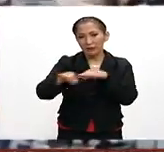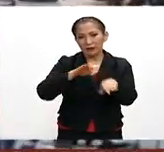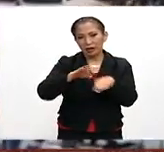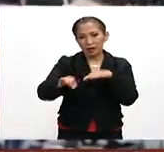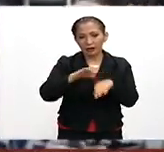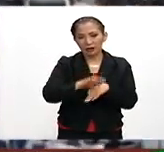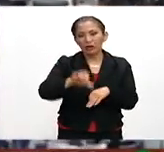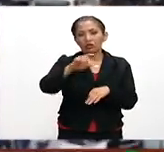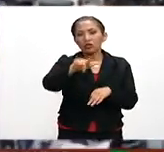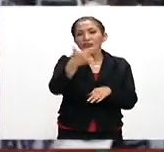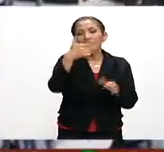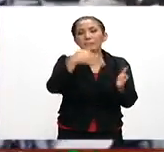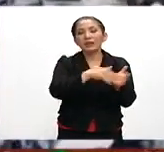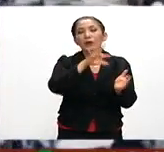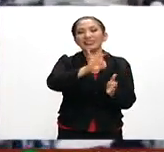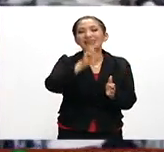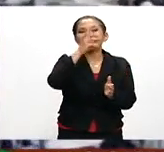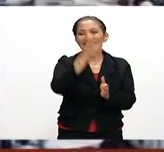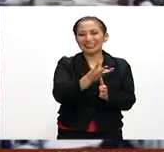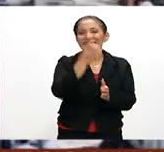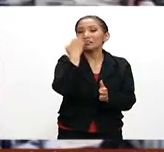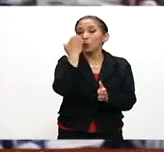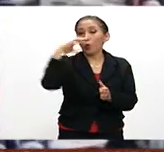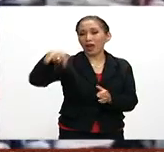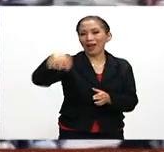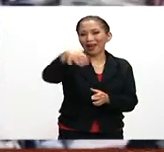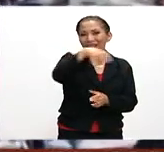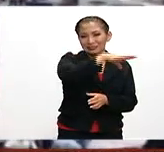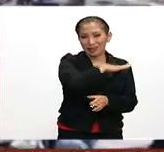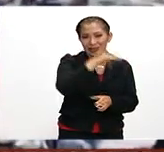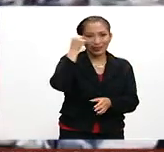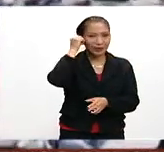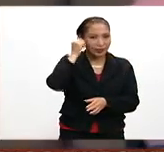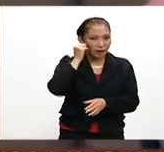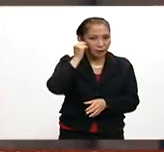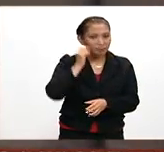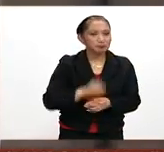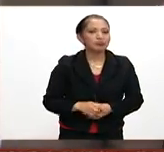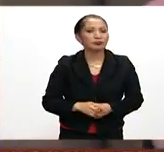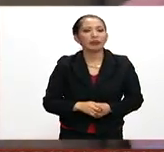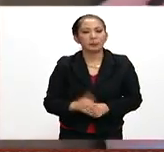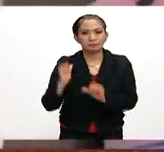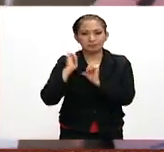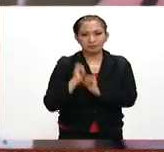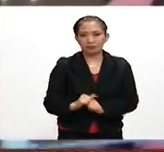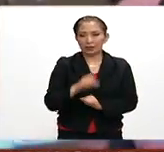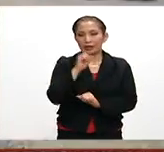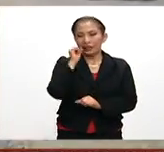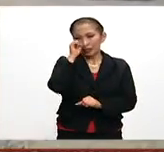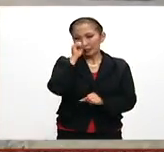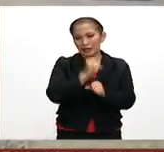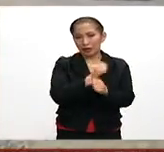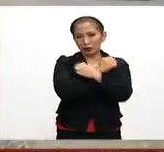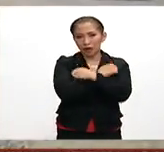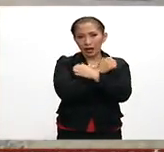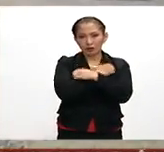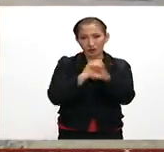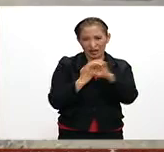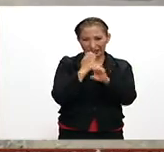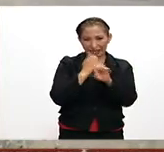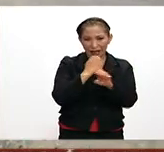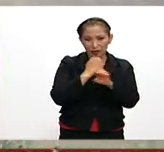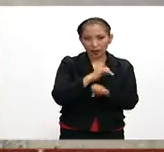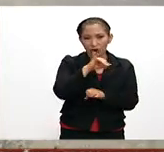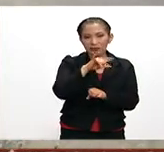los 12.043 planteles educativos que hay en Guerrero. El titular de la Secretaría de Educación Pública en el Estado,